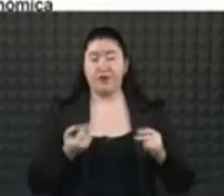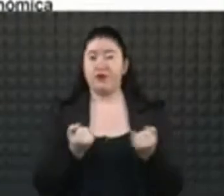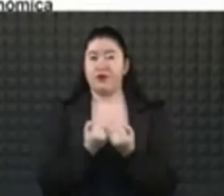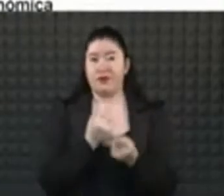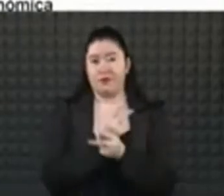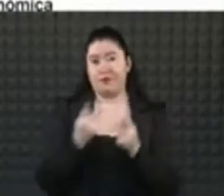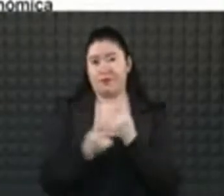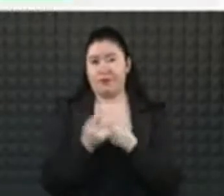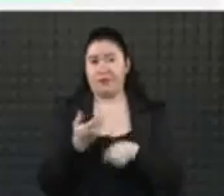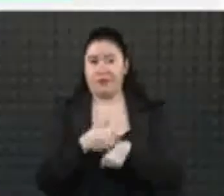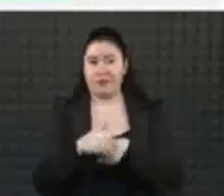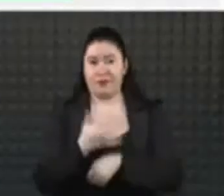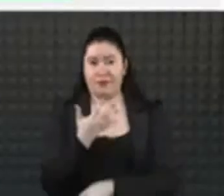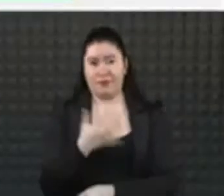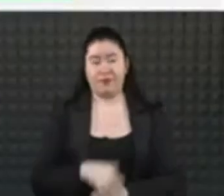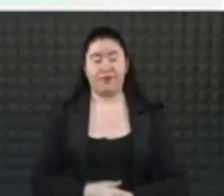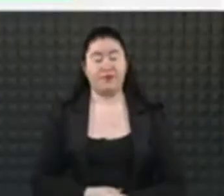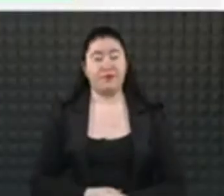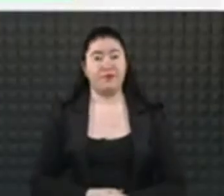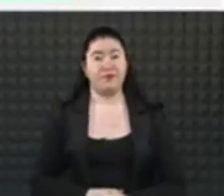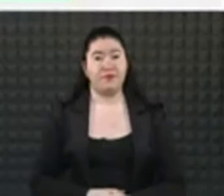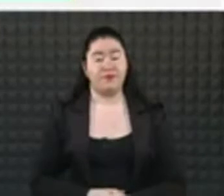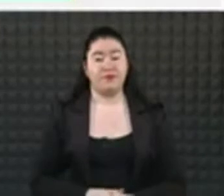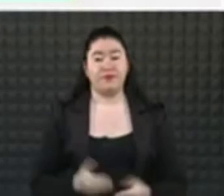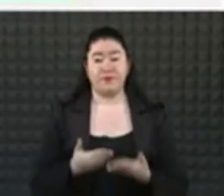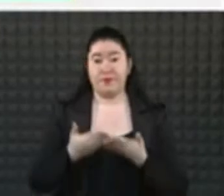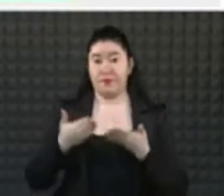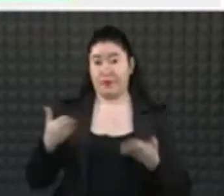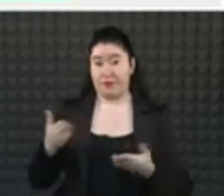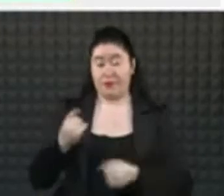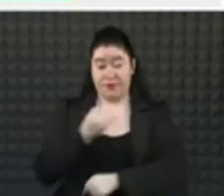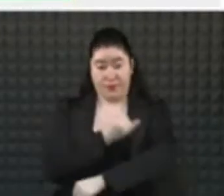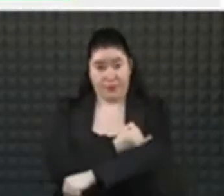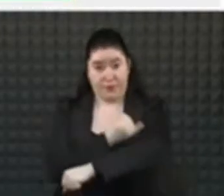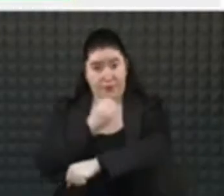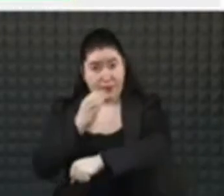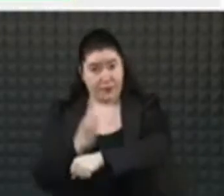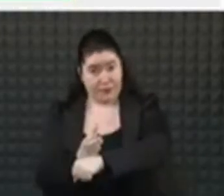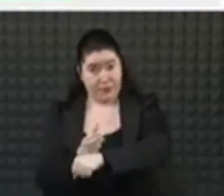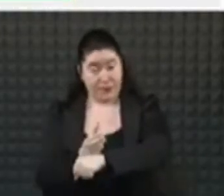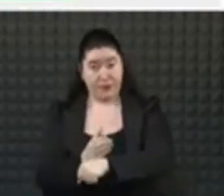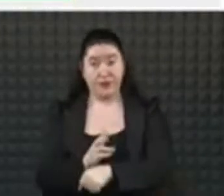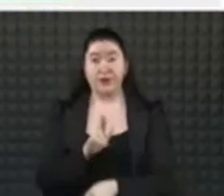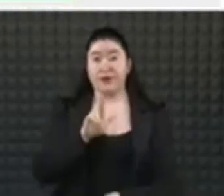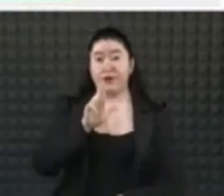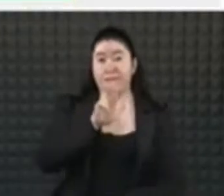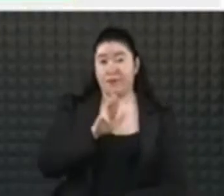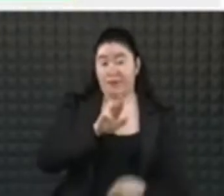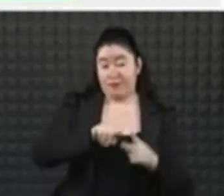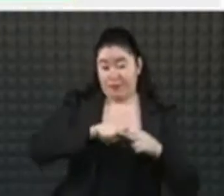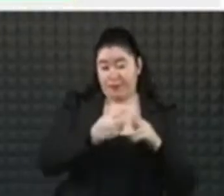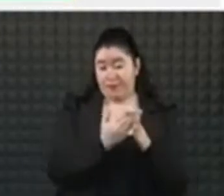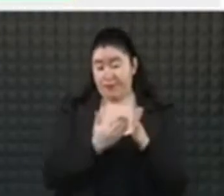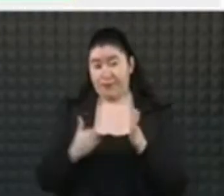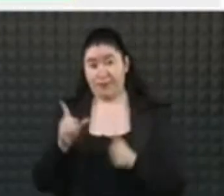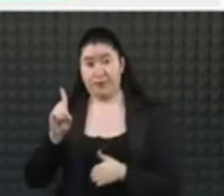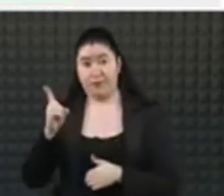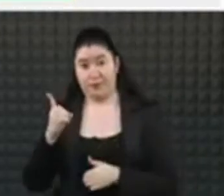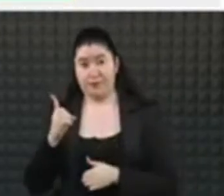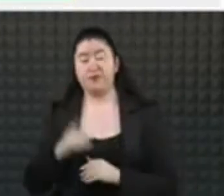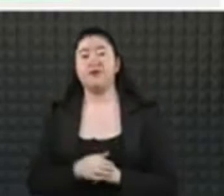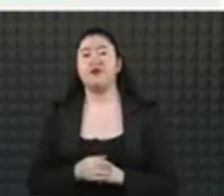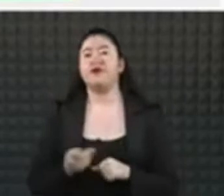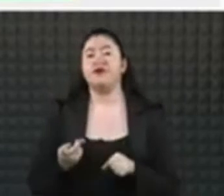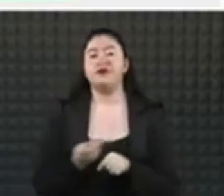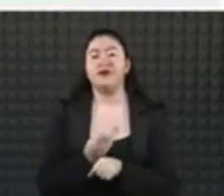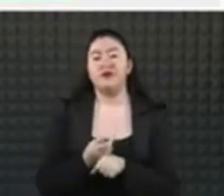de México. Siguiente. Para Iztacalco, que está a partir del miércoles y hasta el domingo, son 82 mil personas que van a recibir